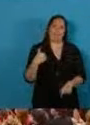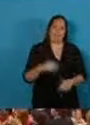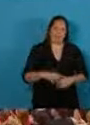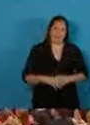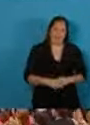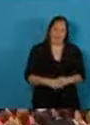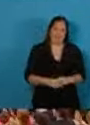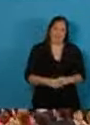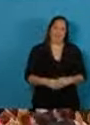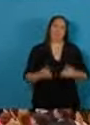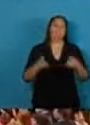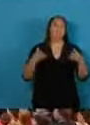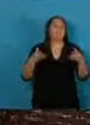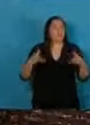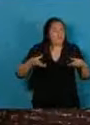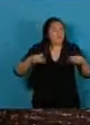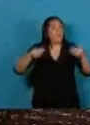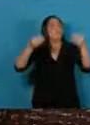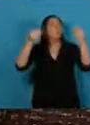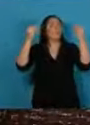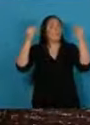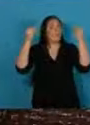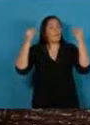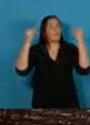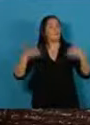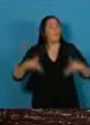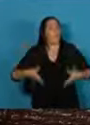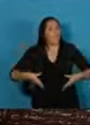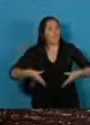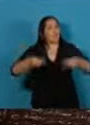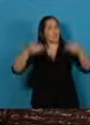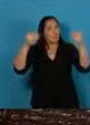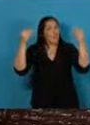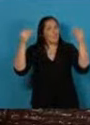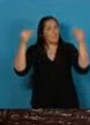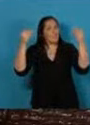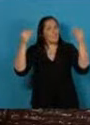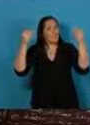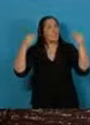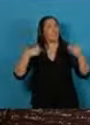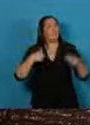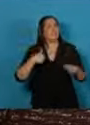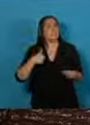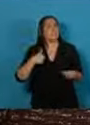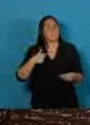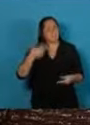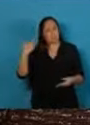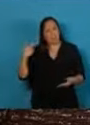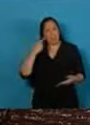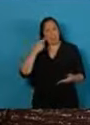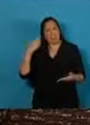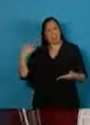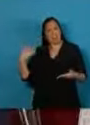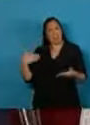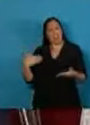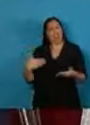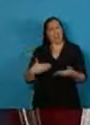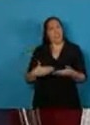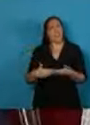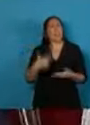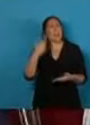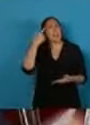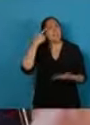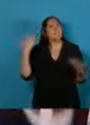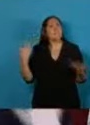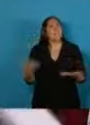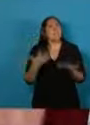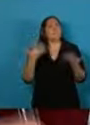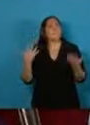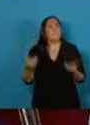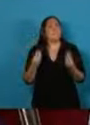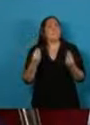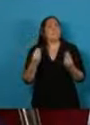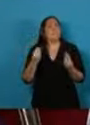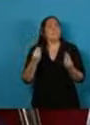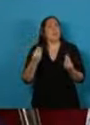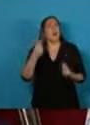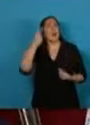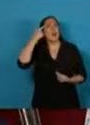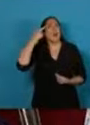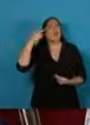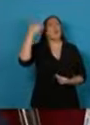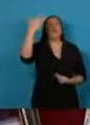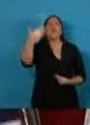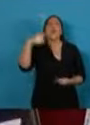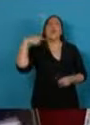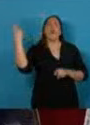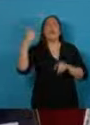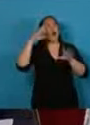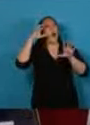muchas veces me he preguntado en estos días por qué motivos quisiera que nuestro gobierno sea recordado en el futuro